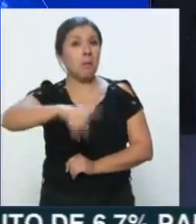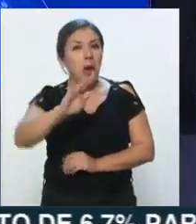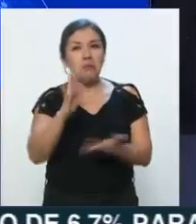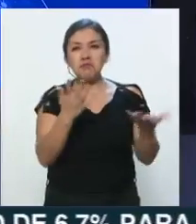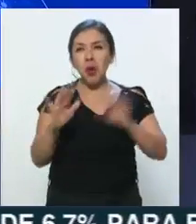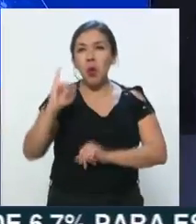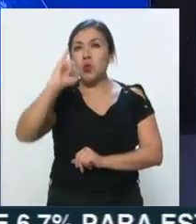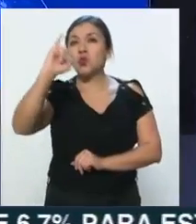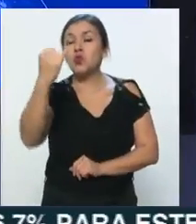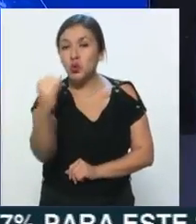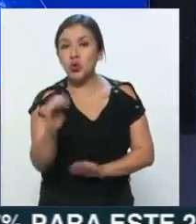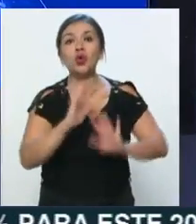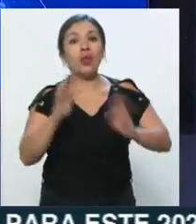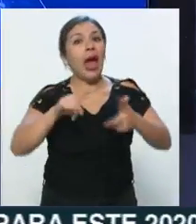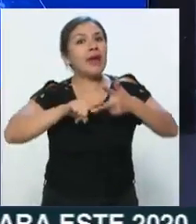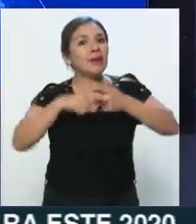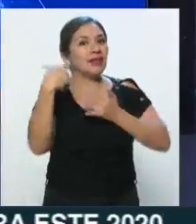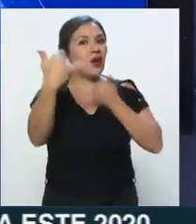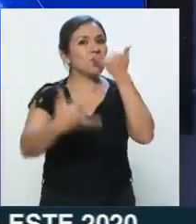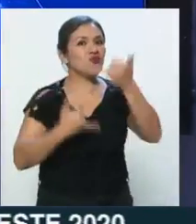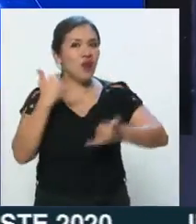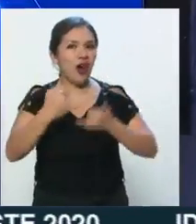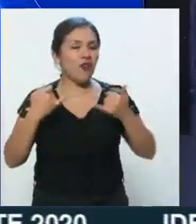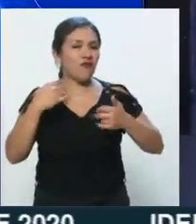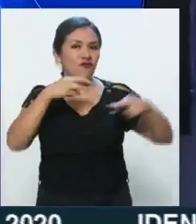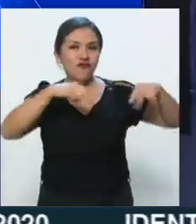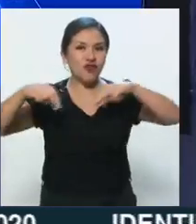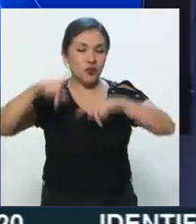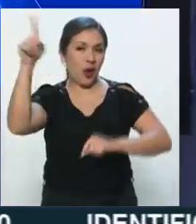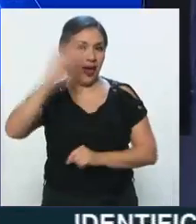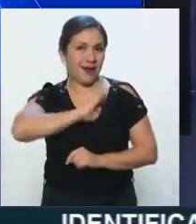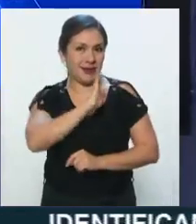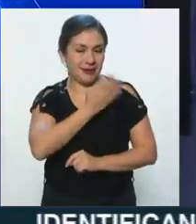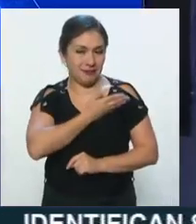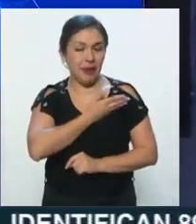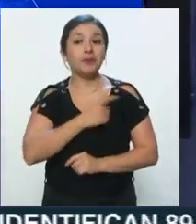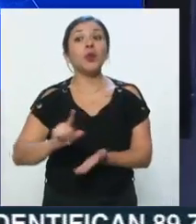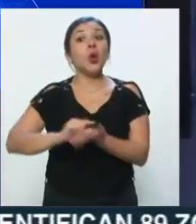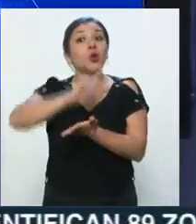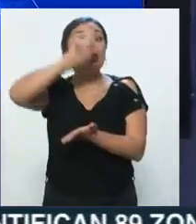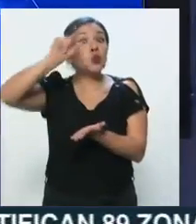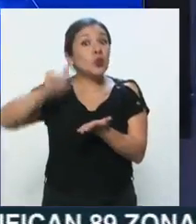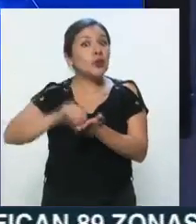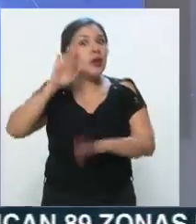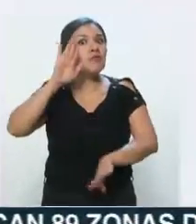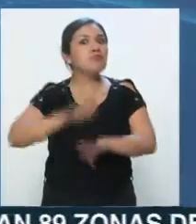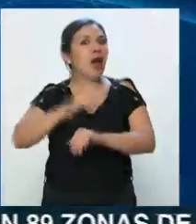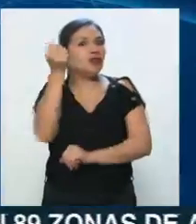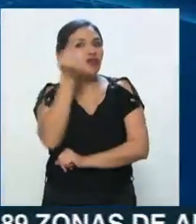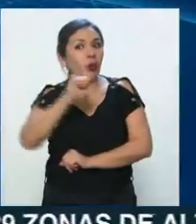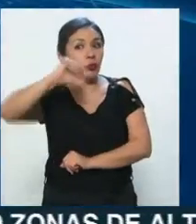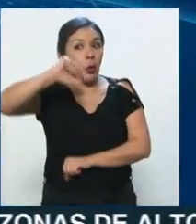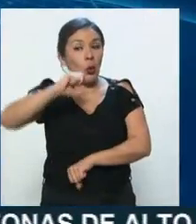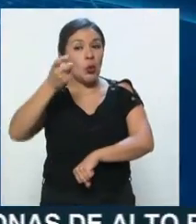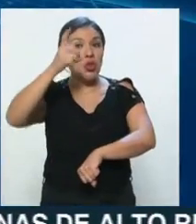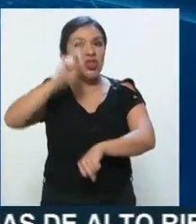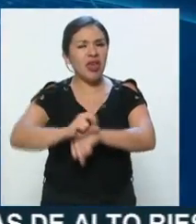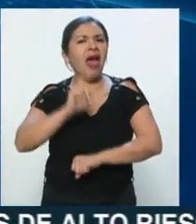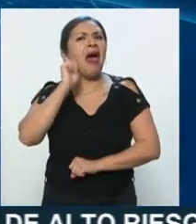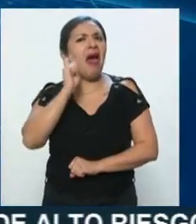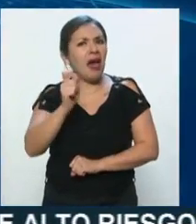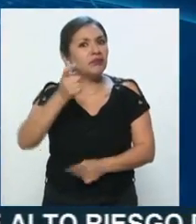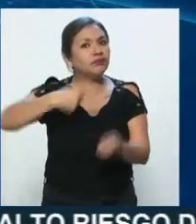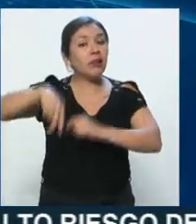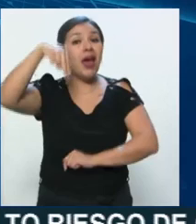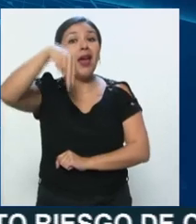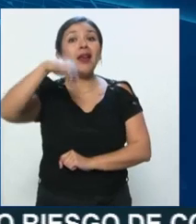junio ya estarían regresando los partidos de la Liga Española. Y bueno, el tuitazo y el que más tendencia fue el día de hoy, lo que generó